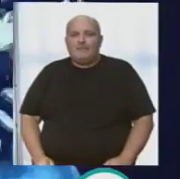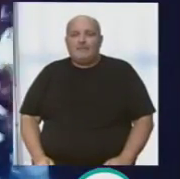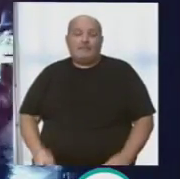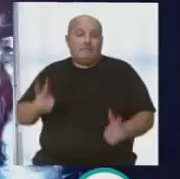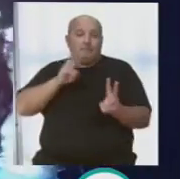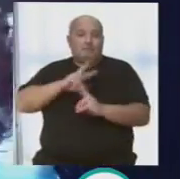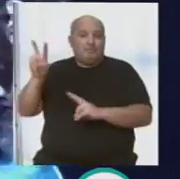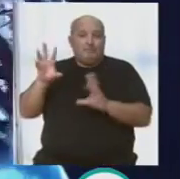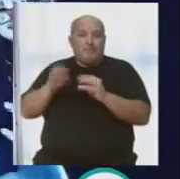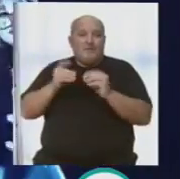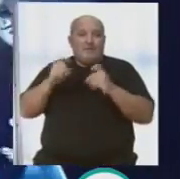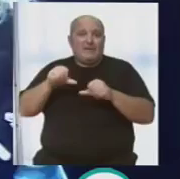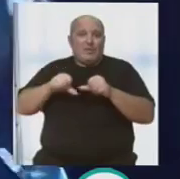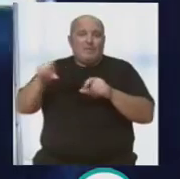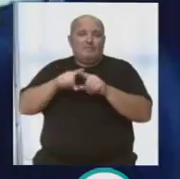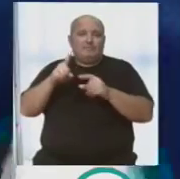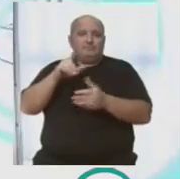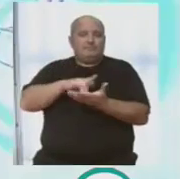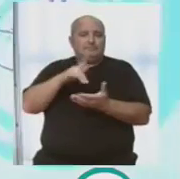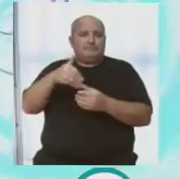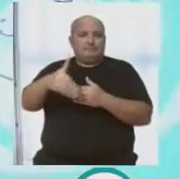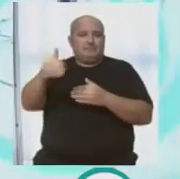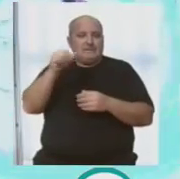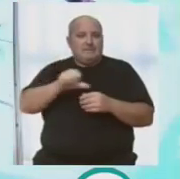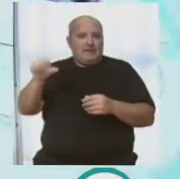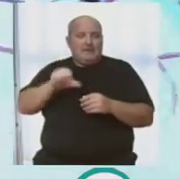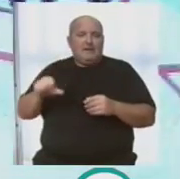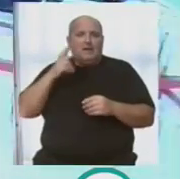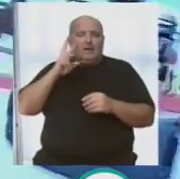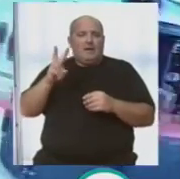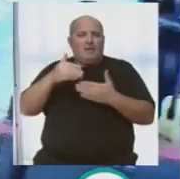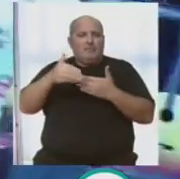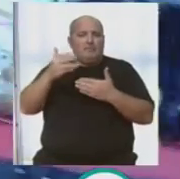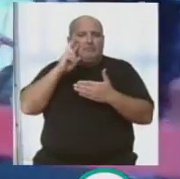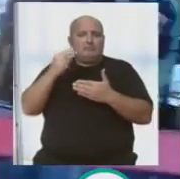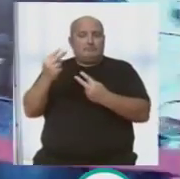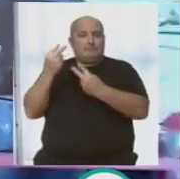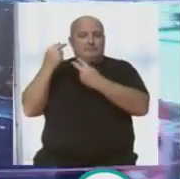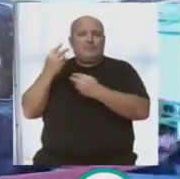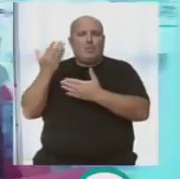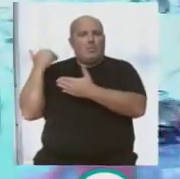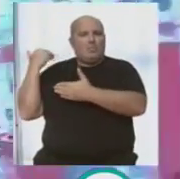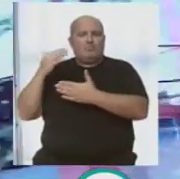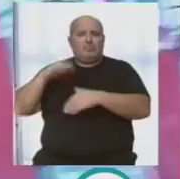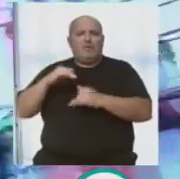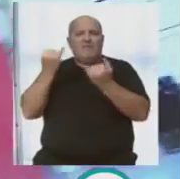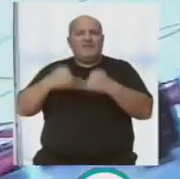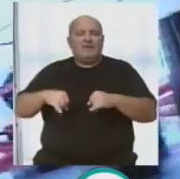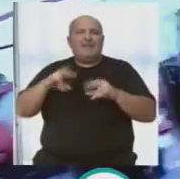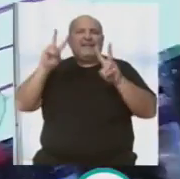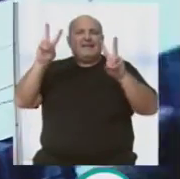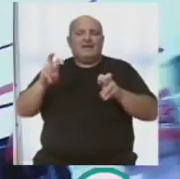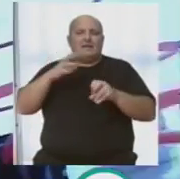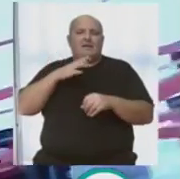Es una de las citas carnavalescas que tenemos esta semana y echando la vista atrás tenemos que contarles, bueno, pues uno de los festivales